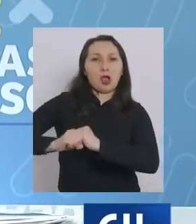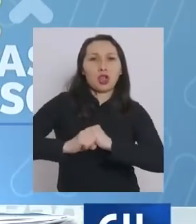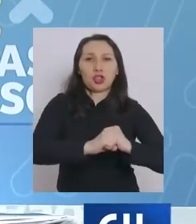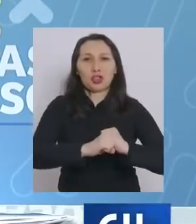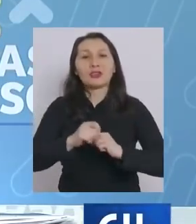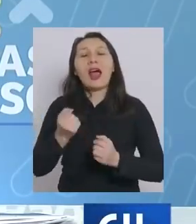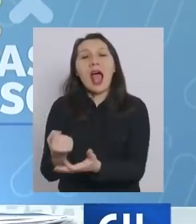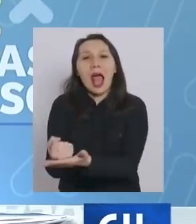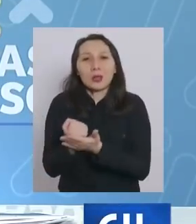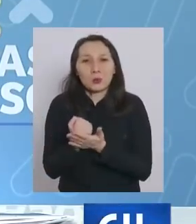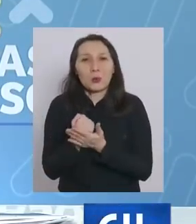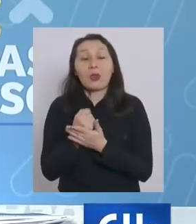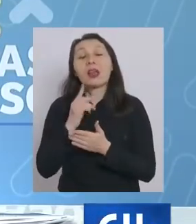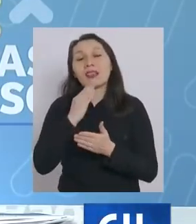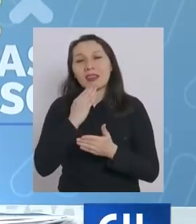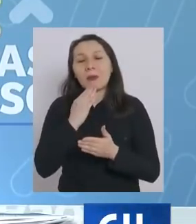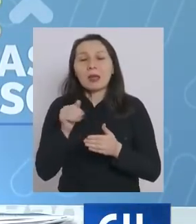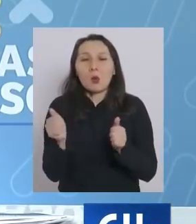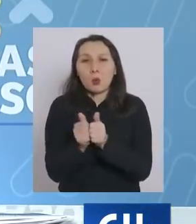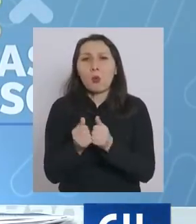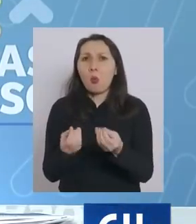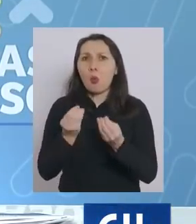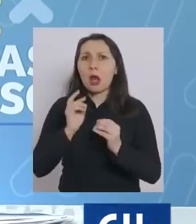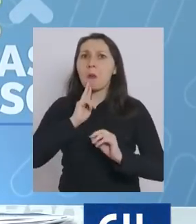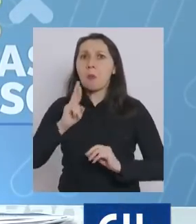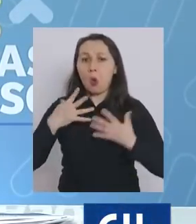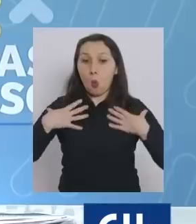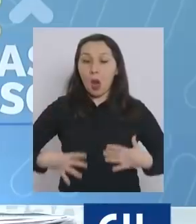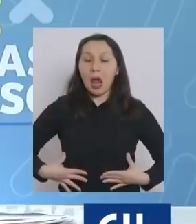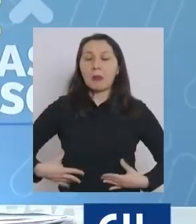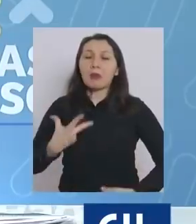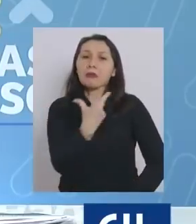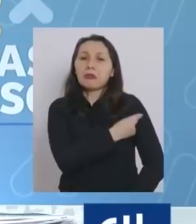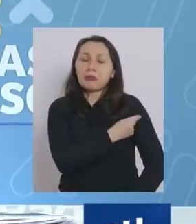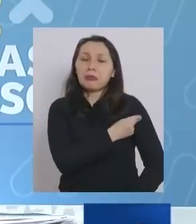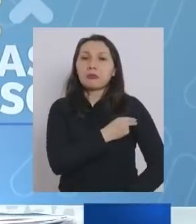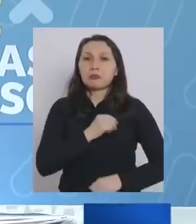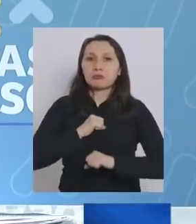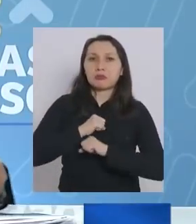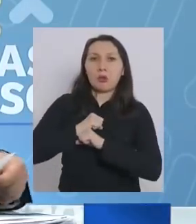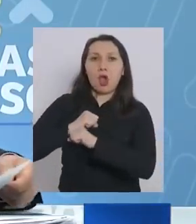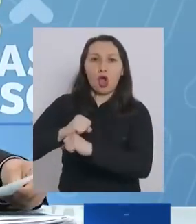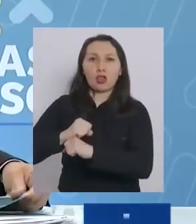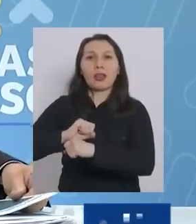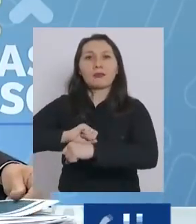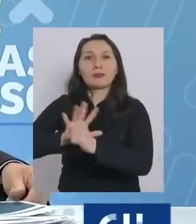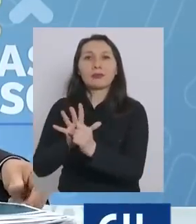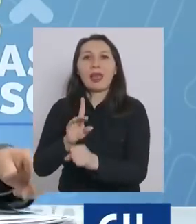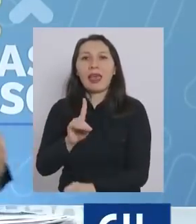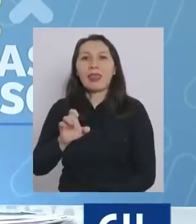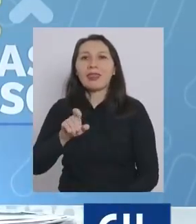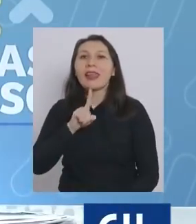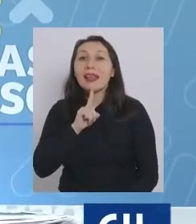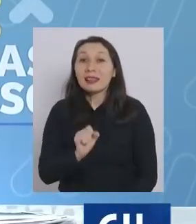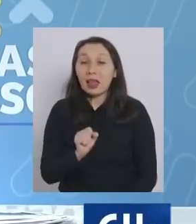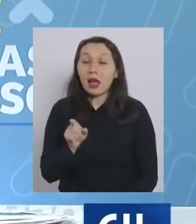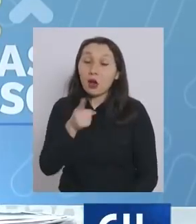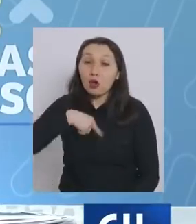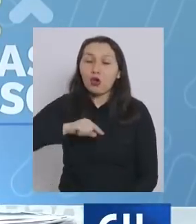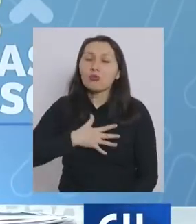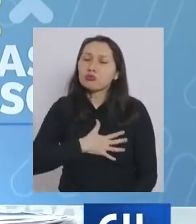eso además se acompaña de una muy buena respuesta en contra de la variante delta así que estamos muy